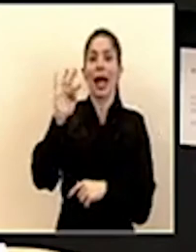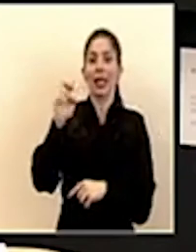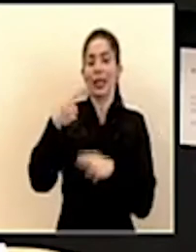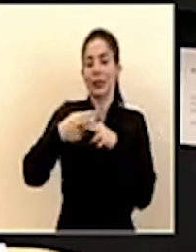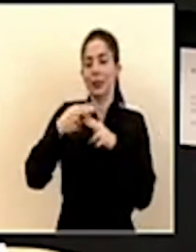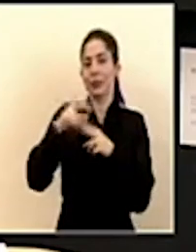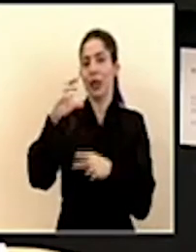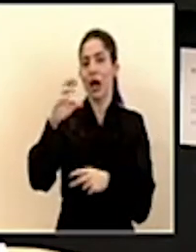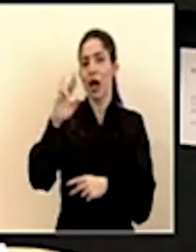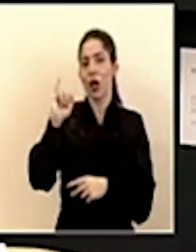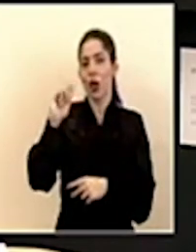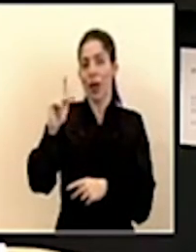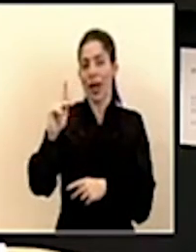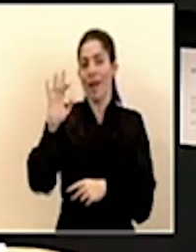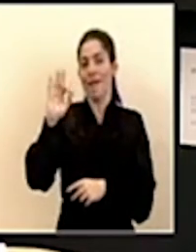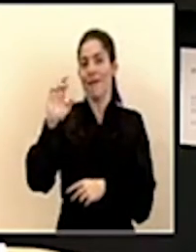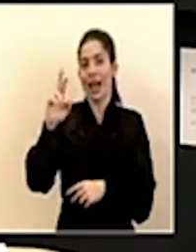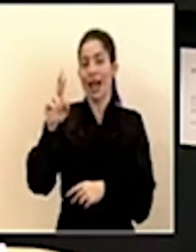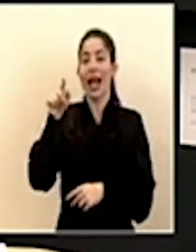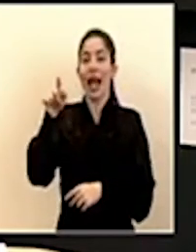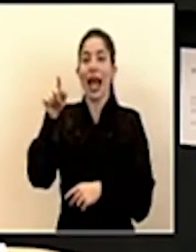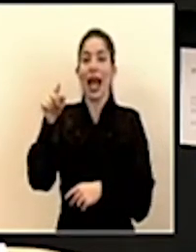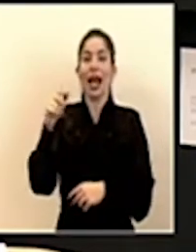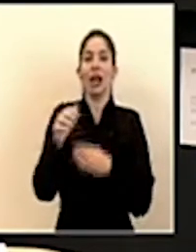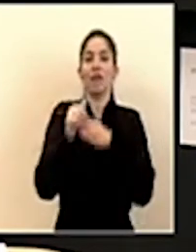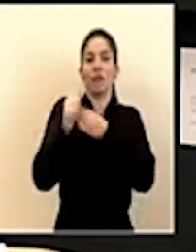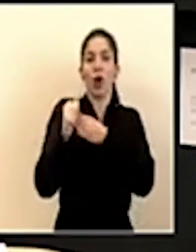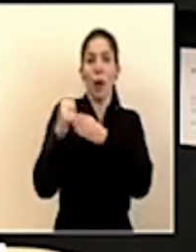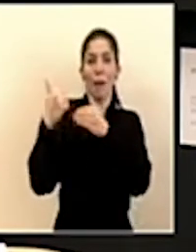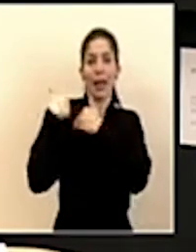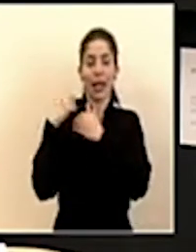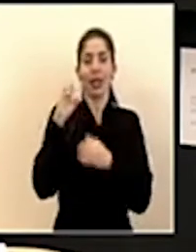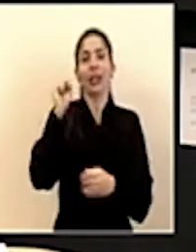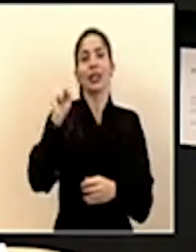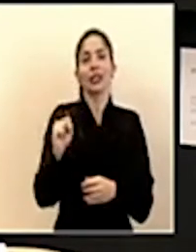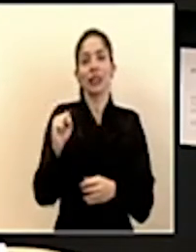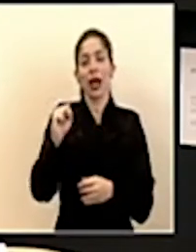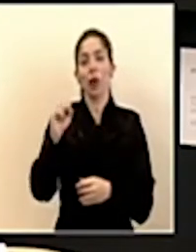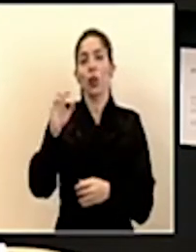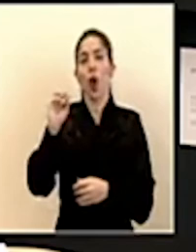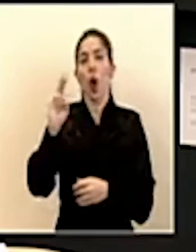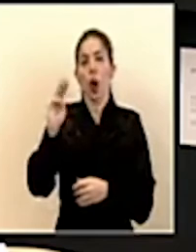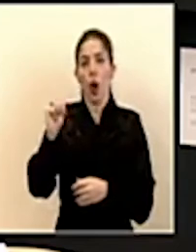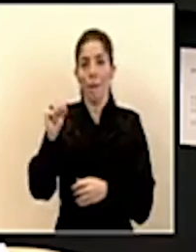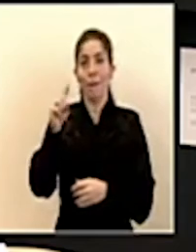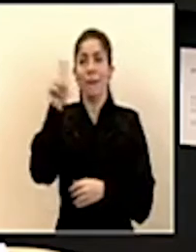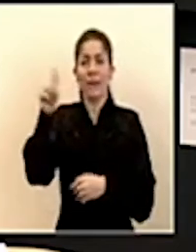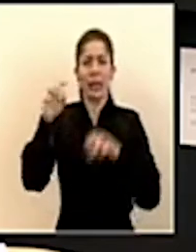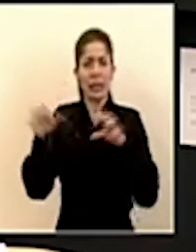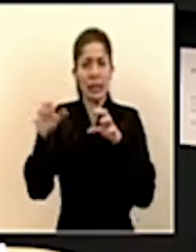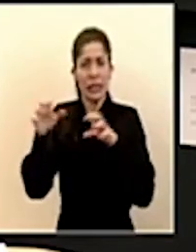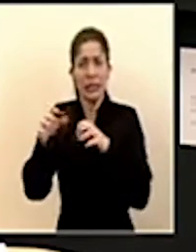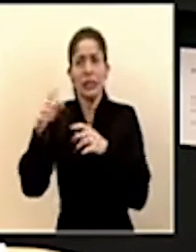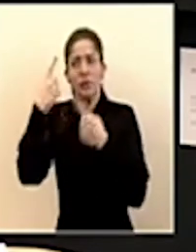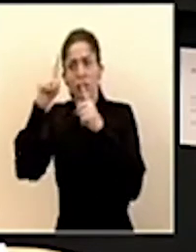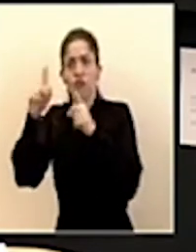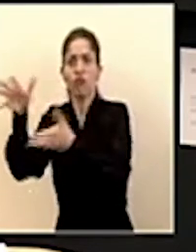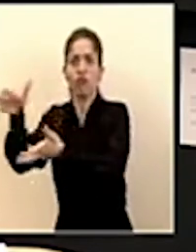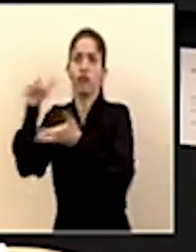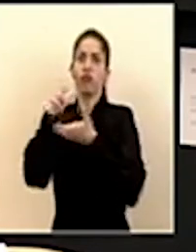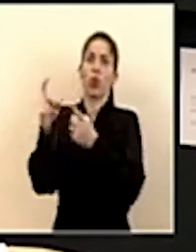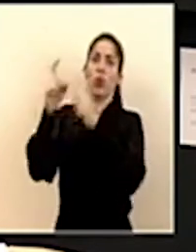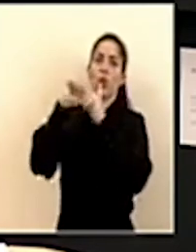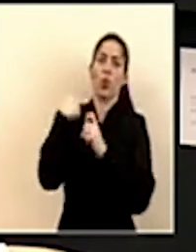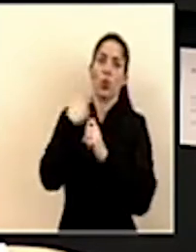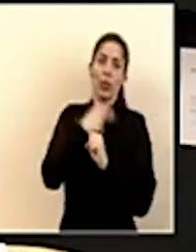que es el comandante de Southcom que se movieron muy rápidamente para hacernos esta donación a nuestro